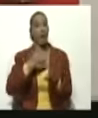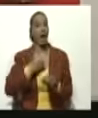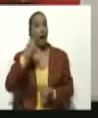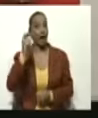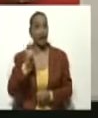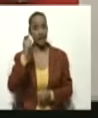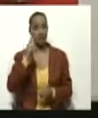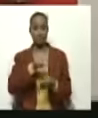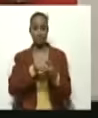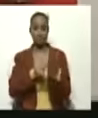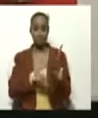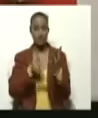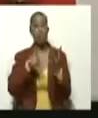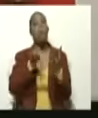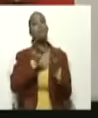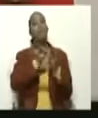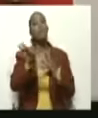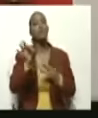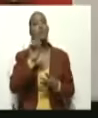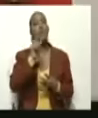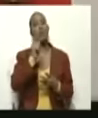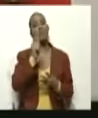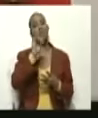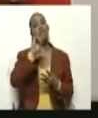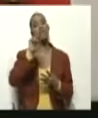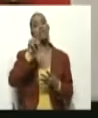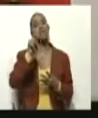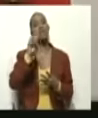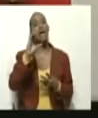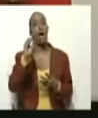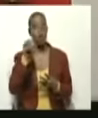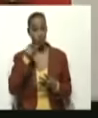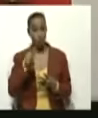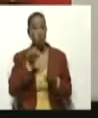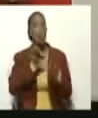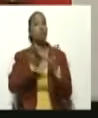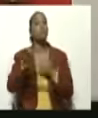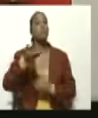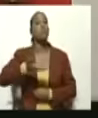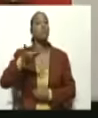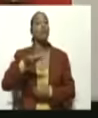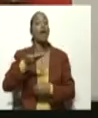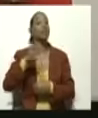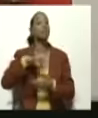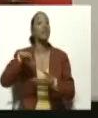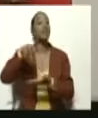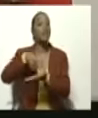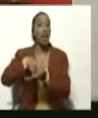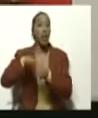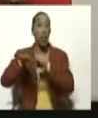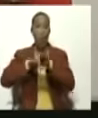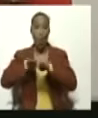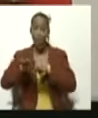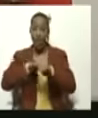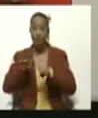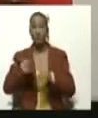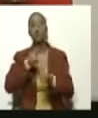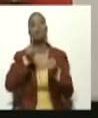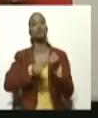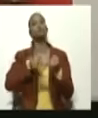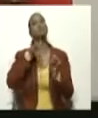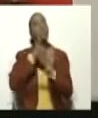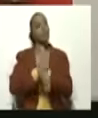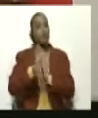alcalde del municipio Tinaco, un importante municipio del Estado Cogedes, el alcalde del municipio Obispo, un municipio